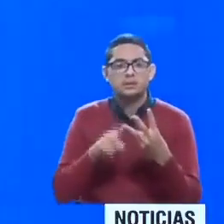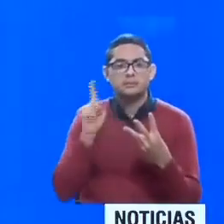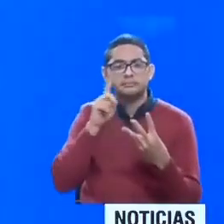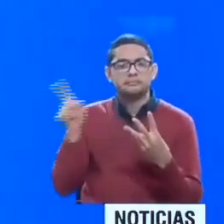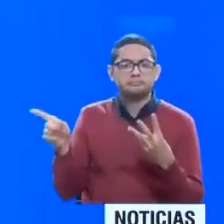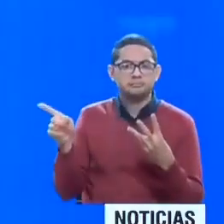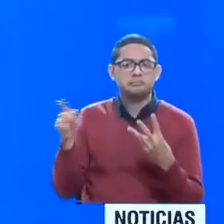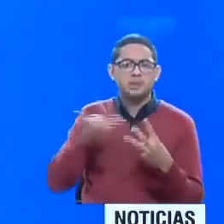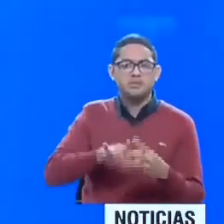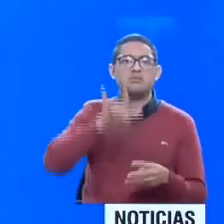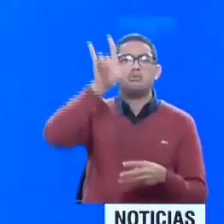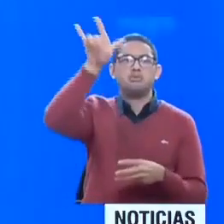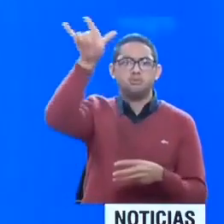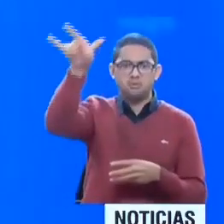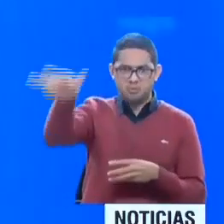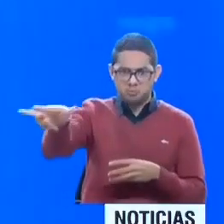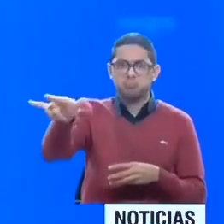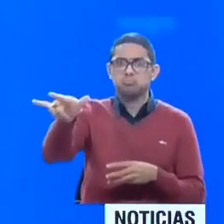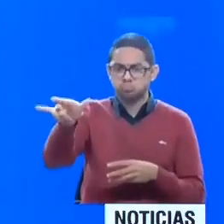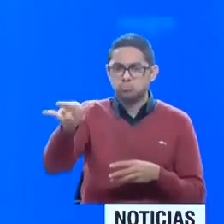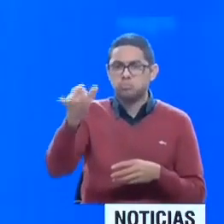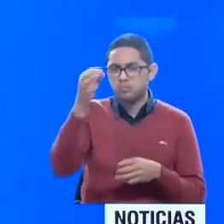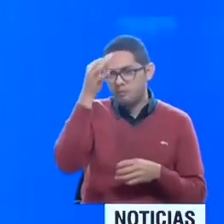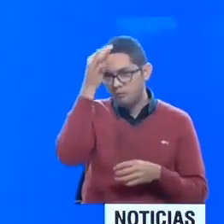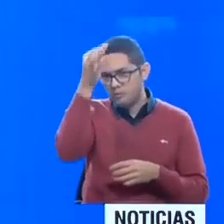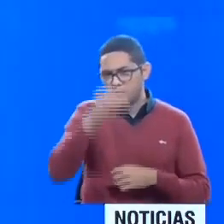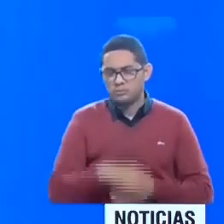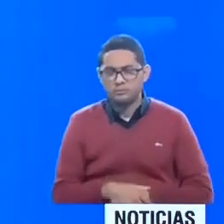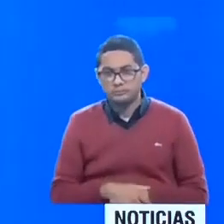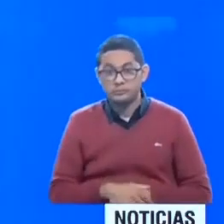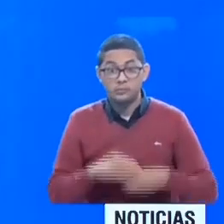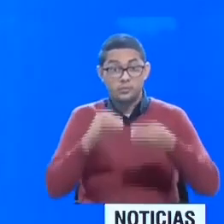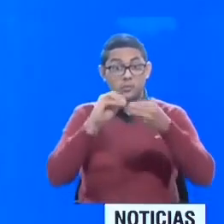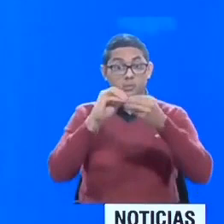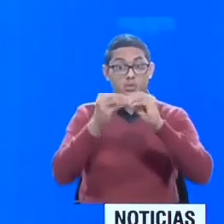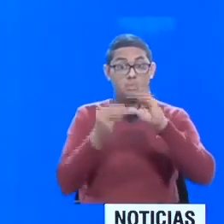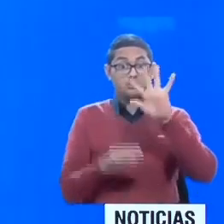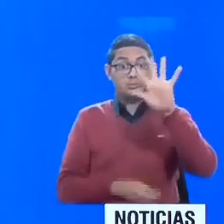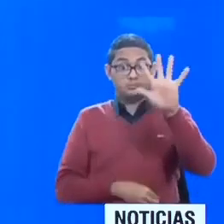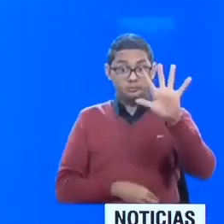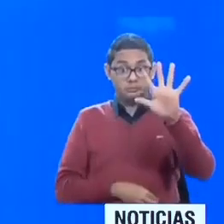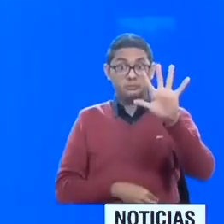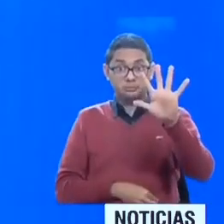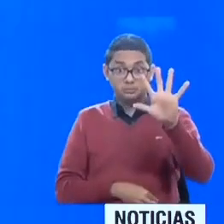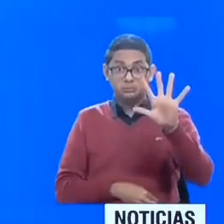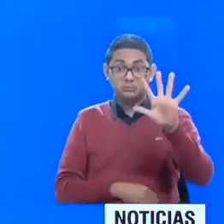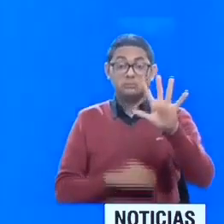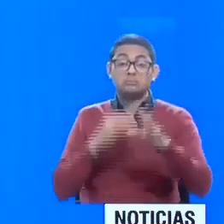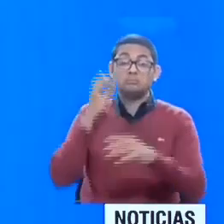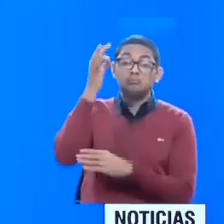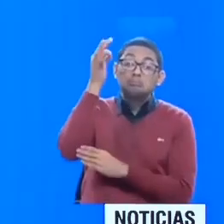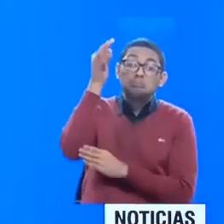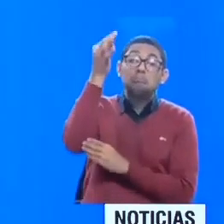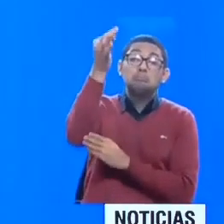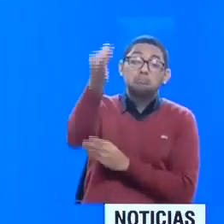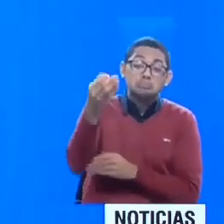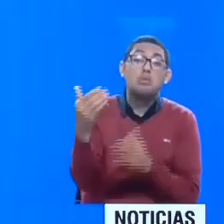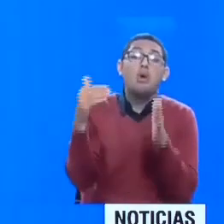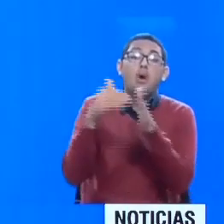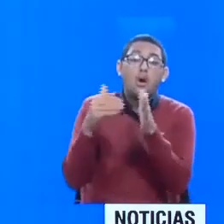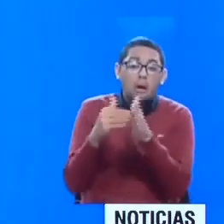transporte aéreo. El bloque número 5 tiene la educación,